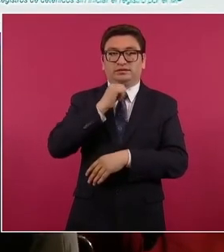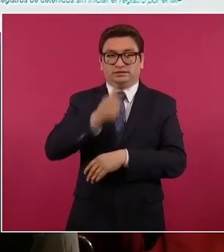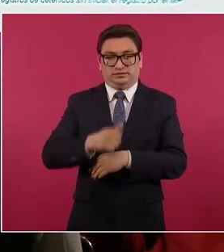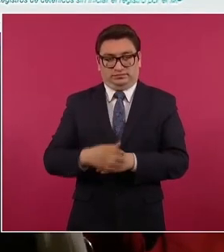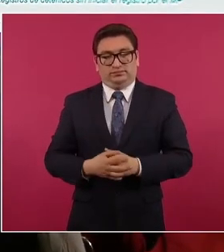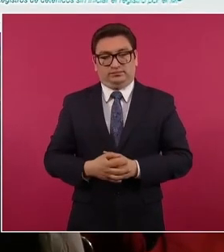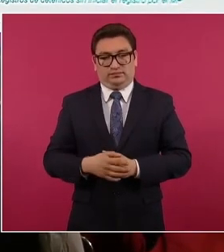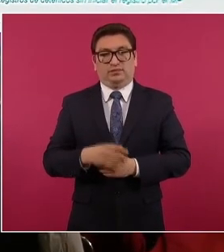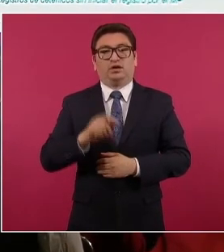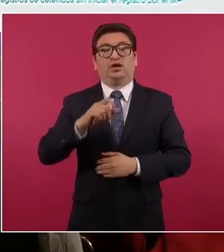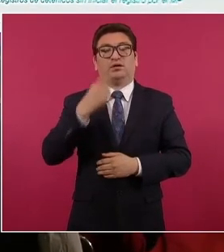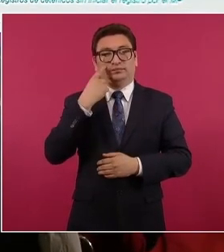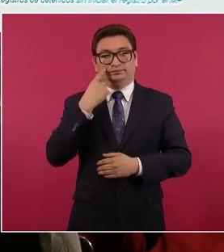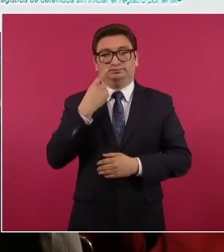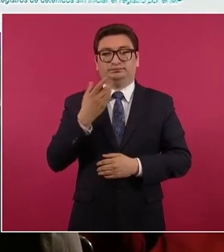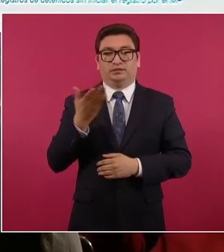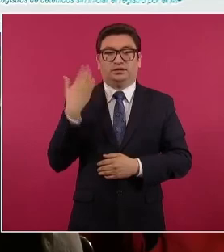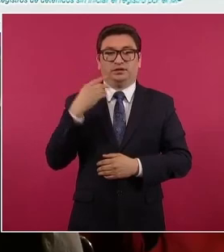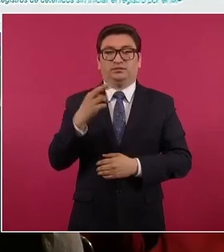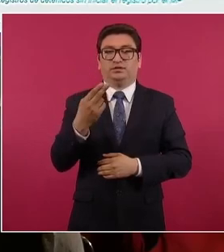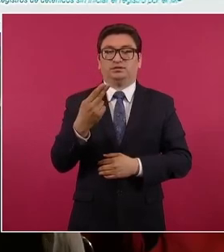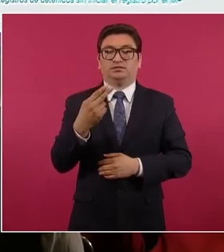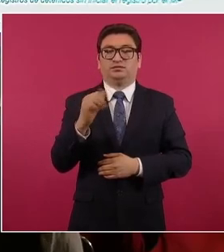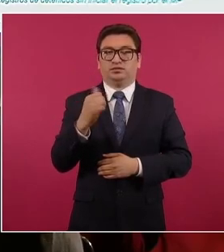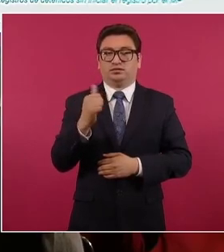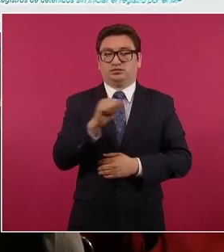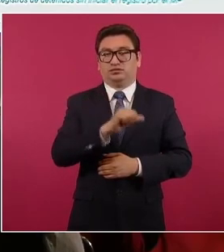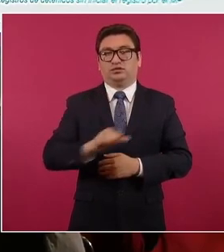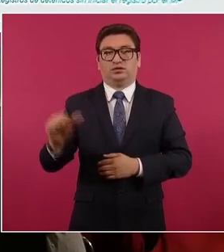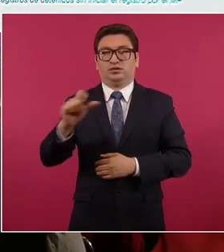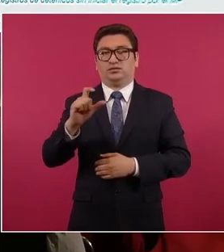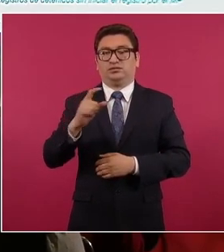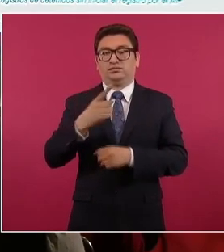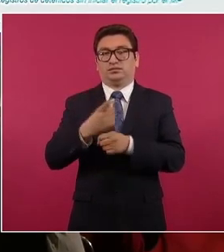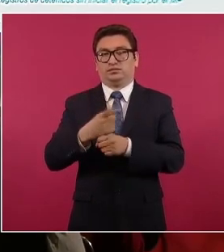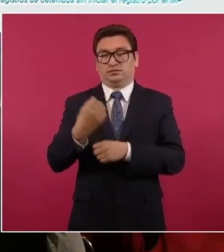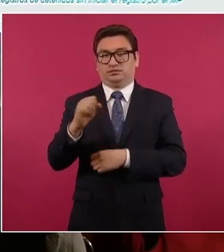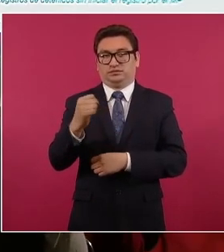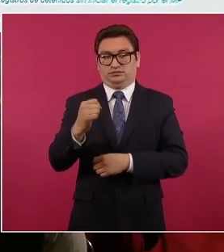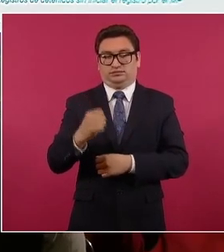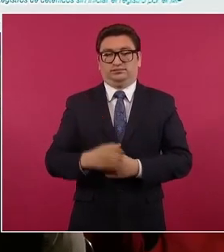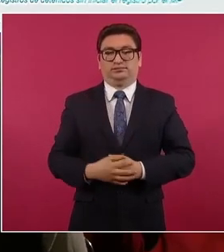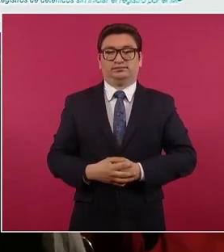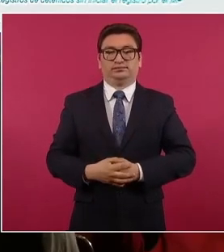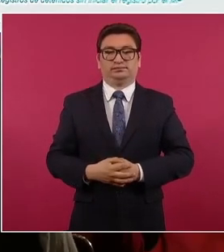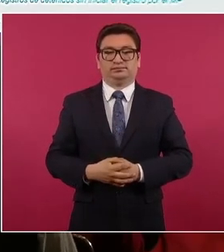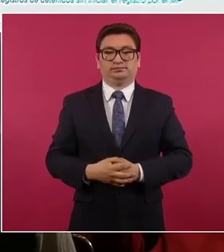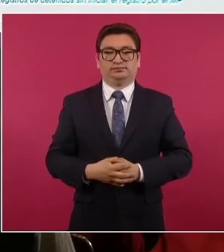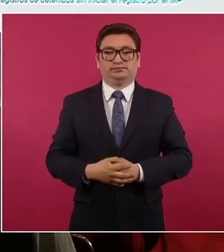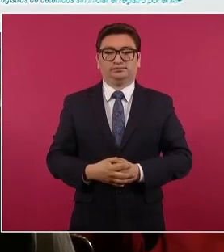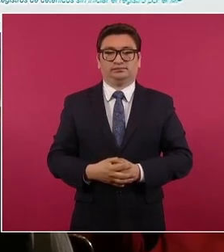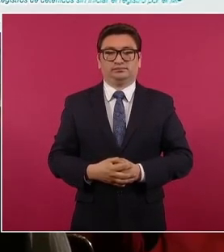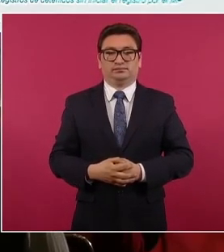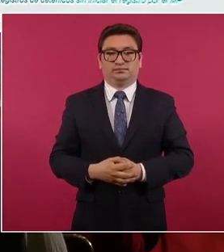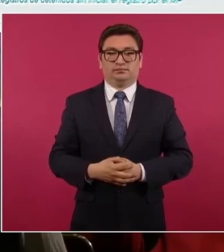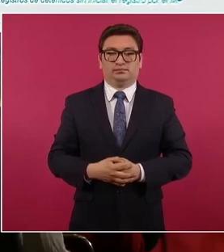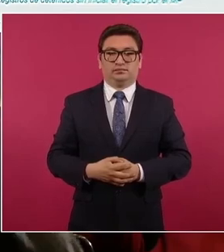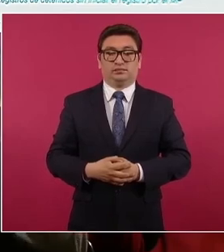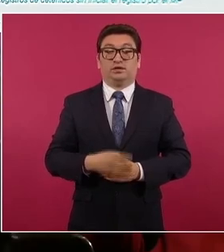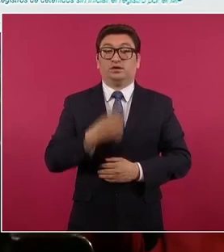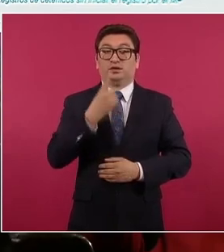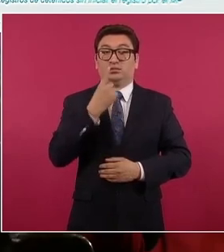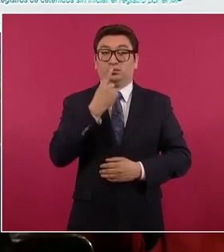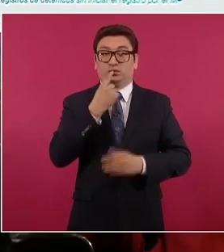En estos días, del 25 de agosto al 1 de septiembre, entre todas las corporaciones